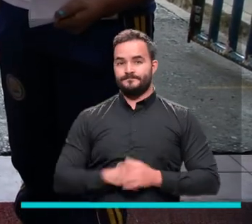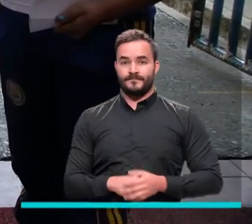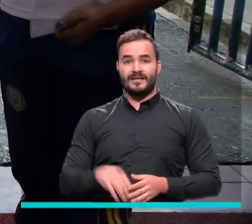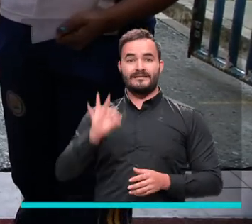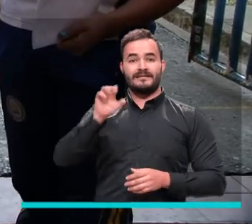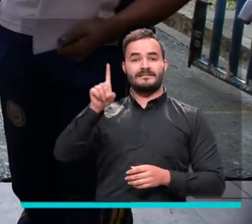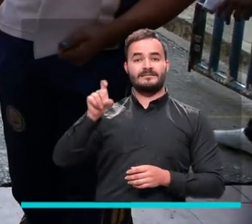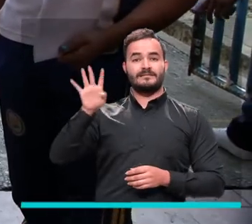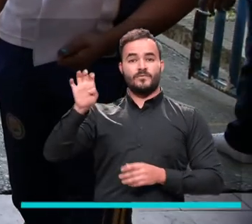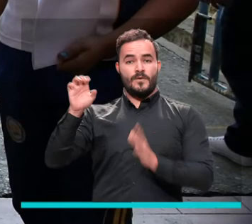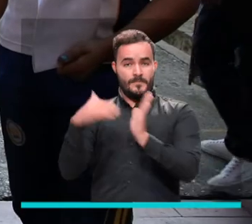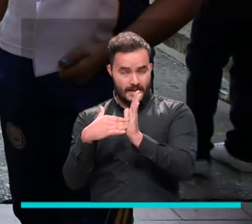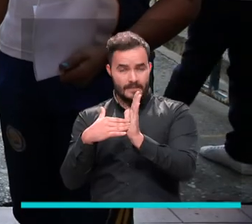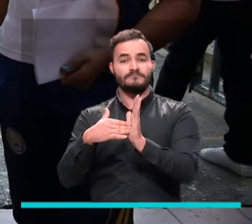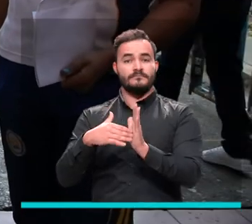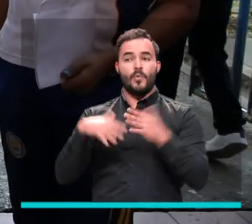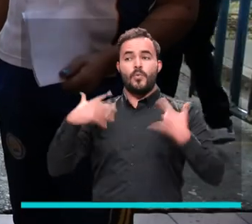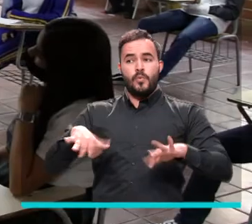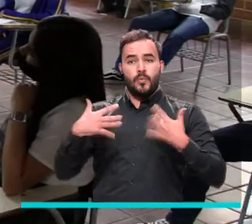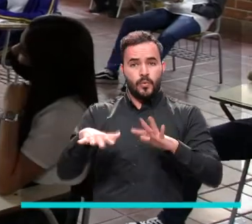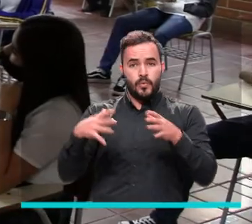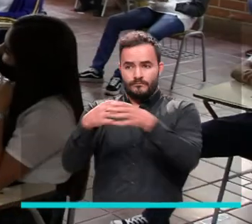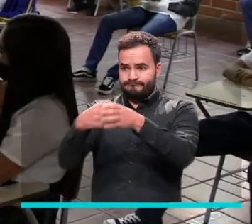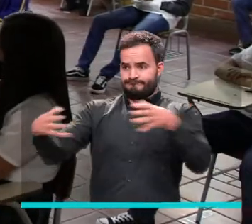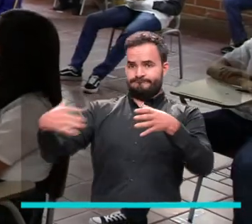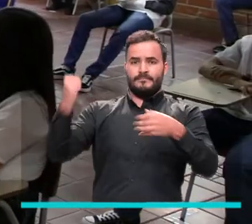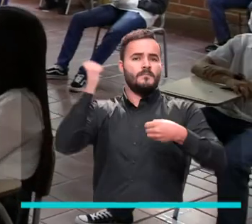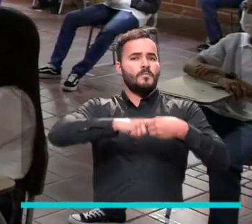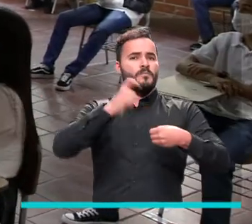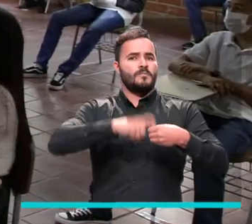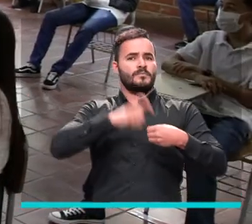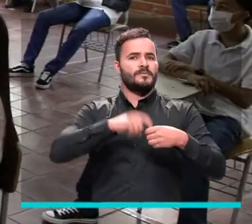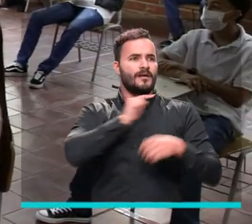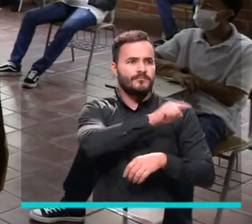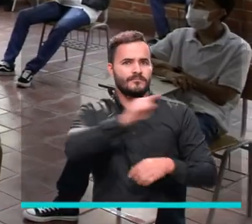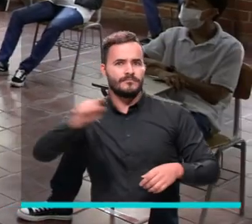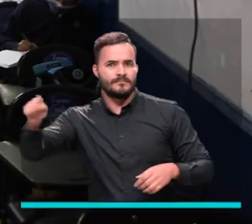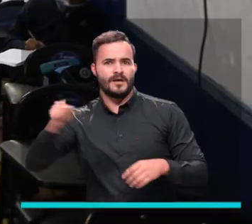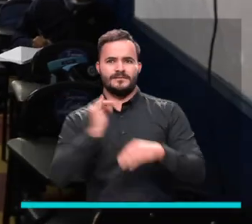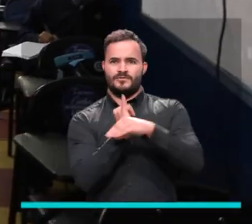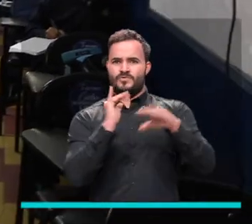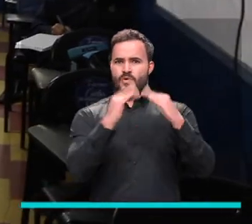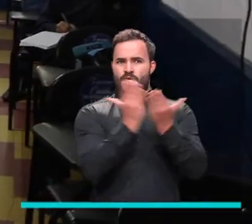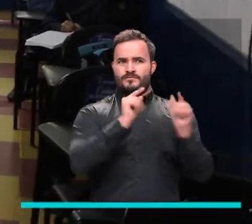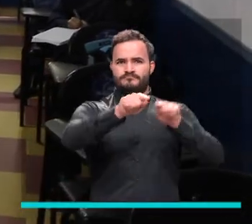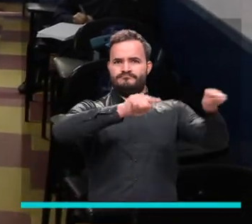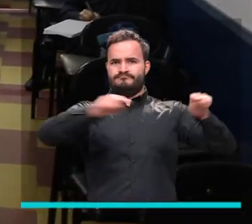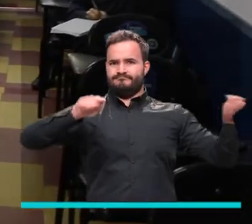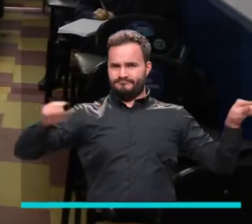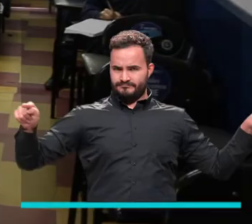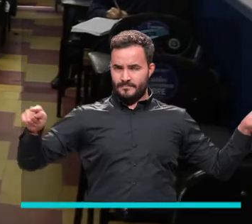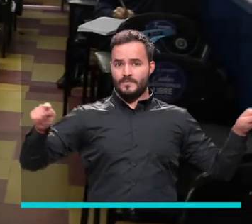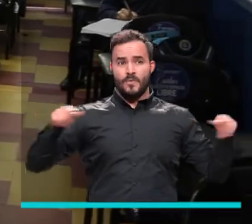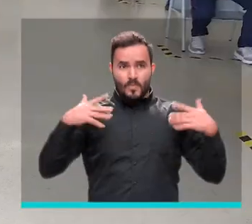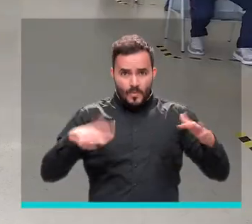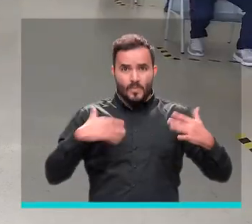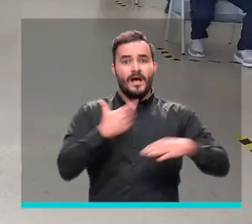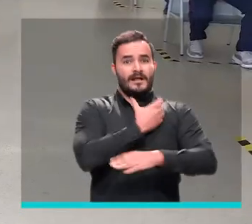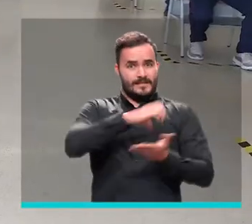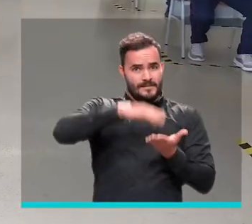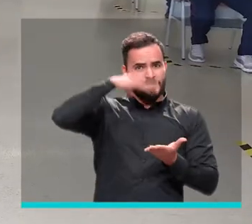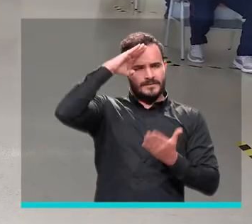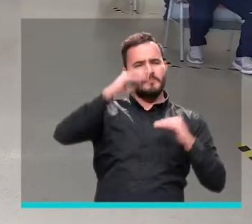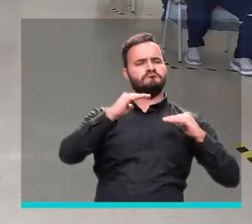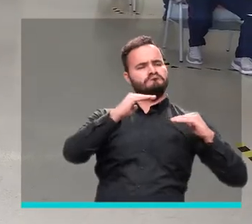617 estudiantes se matricularon este año en las instituciones oficiales de Medellín, superando las metas proyectadas por la